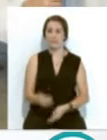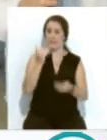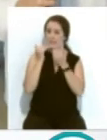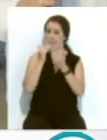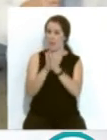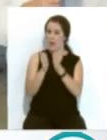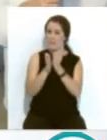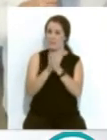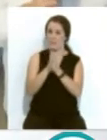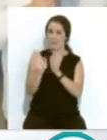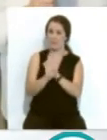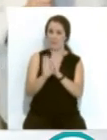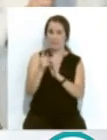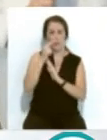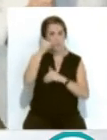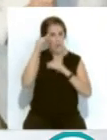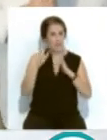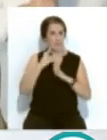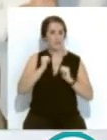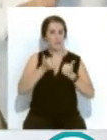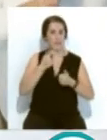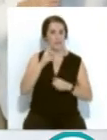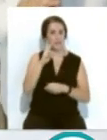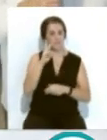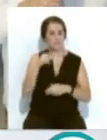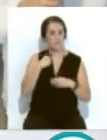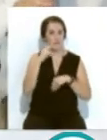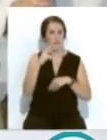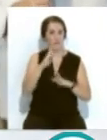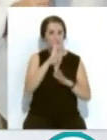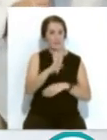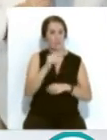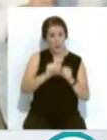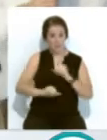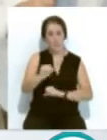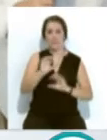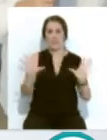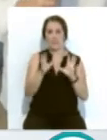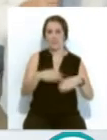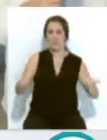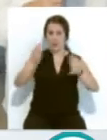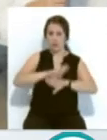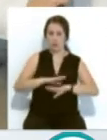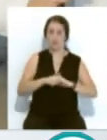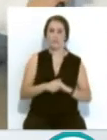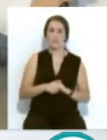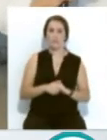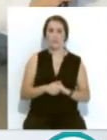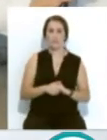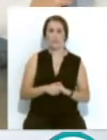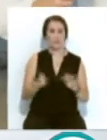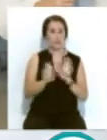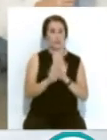Gracias compañeros. Estaremos pendientes del inicio de esa retransmisión que le vamos a llevar en directo... ...a partir de las 10 de la noche.